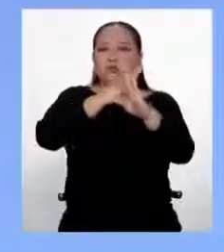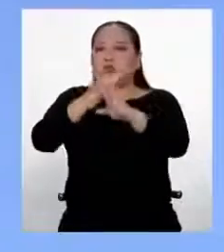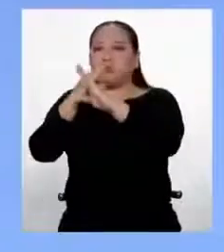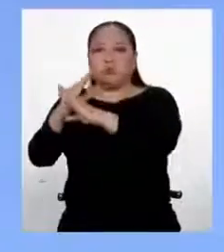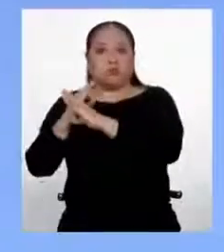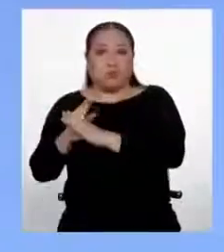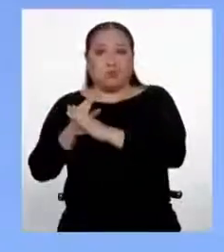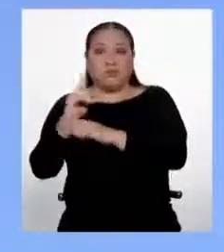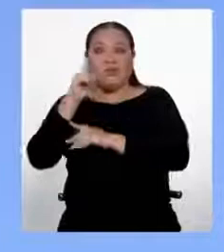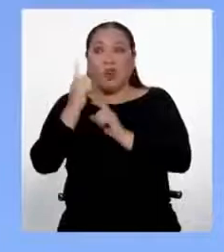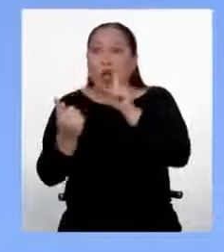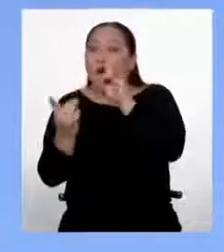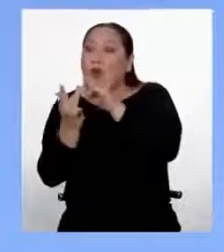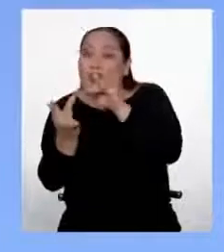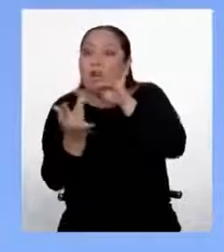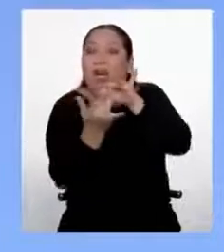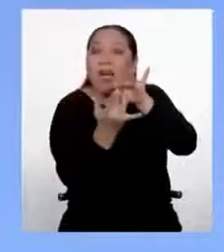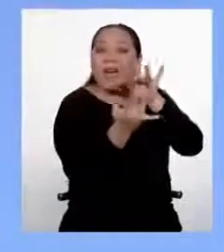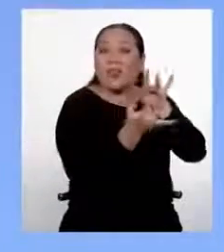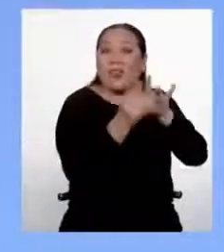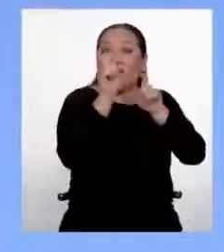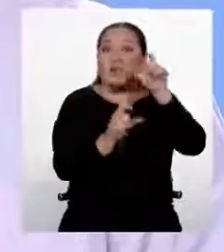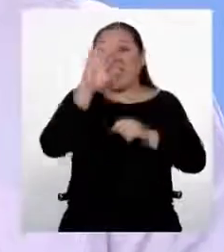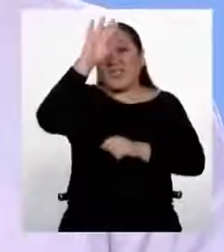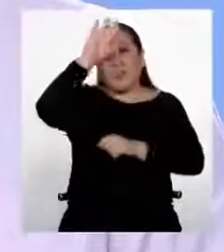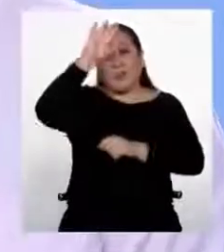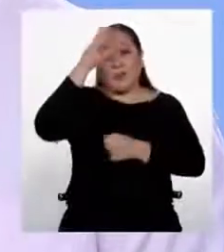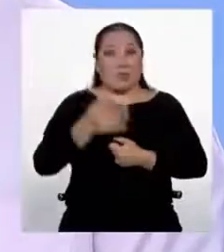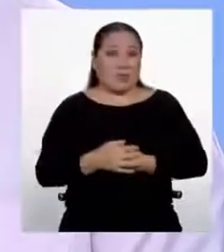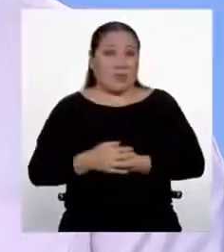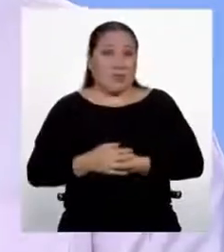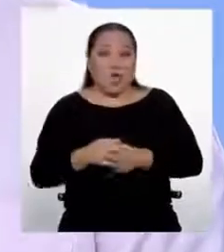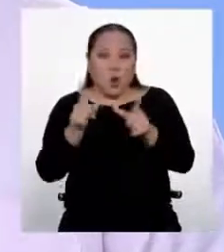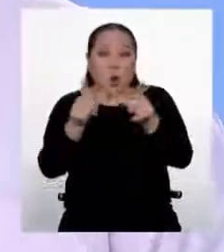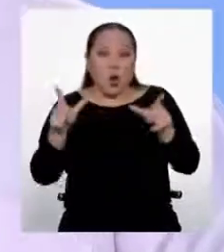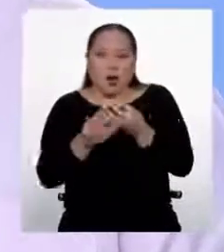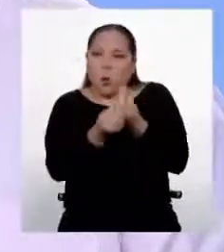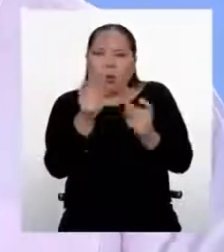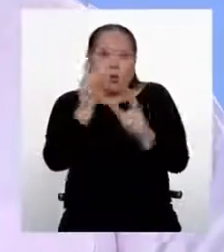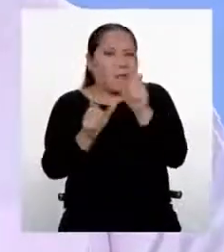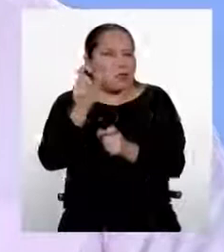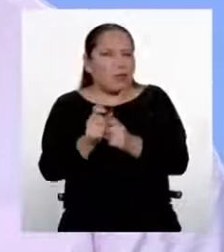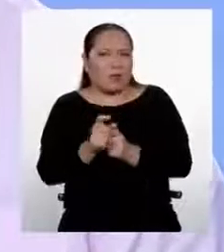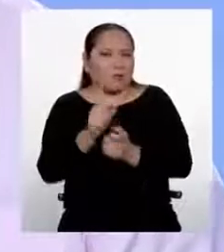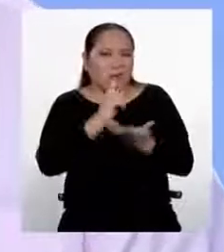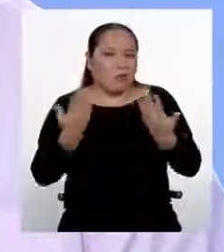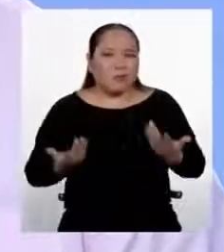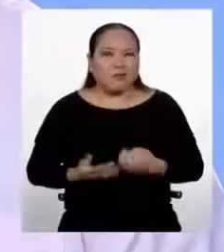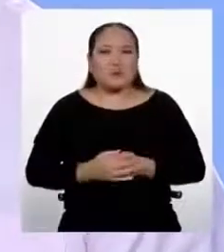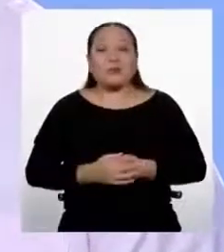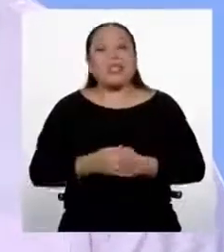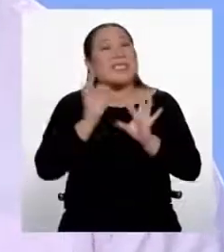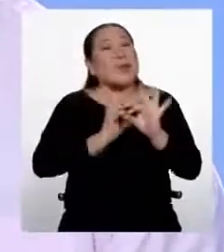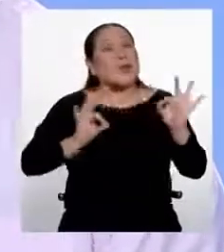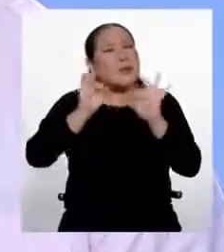al evitar grandes lugares de concentración pública. Como hemos podido darnos cuenta, es muy importante buscar información